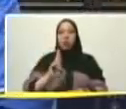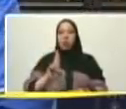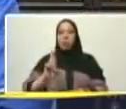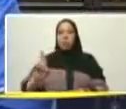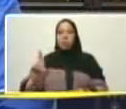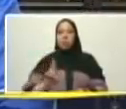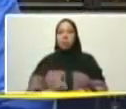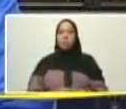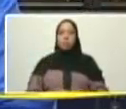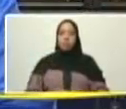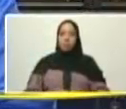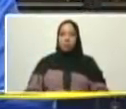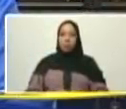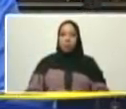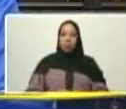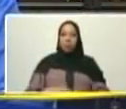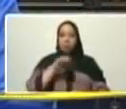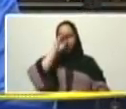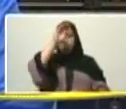de futuro